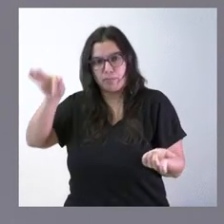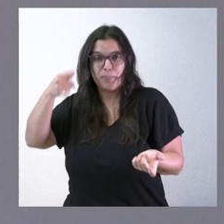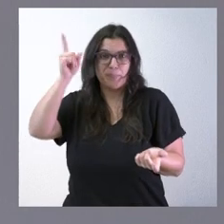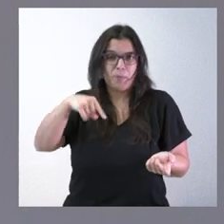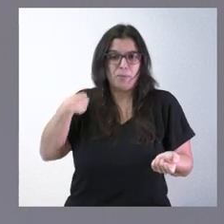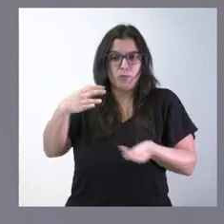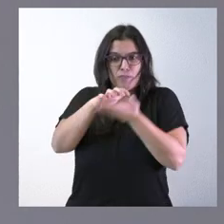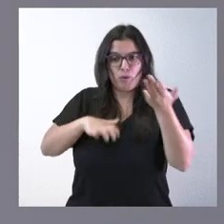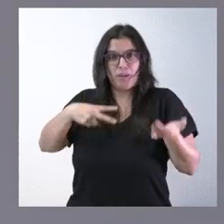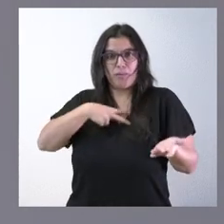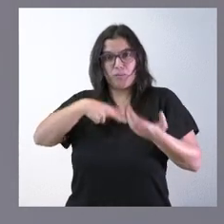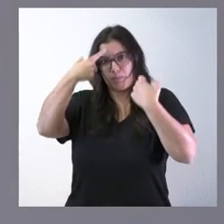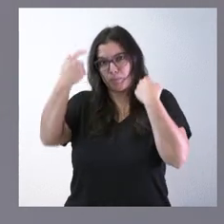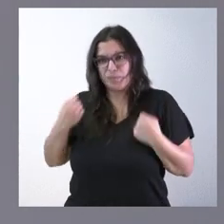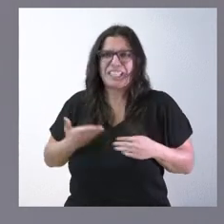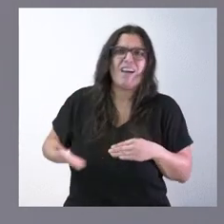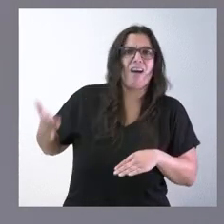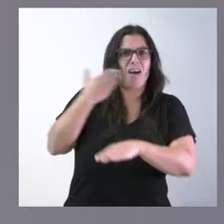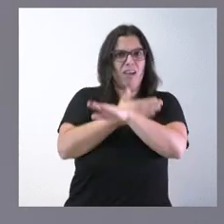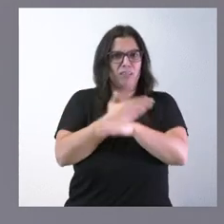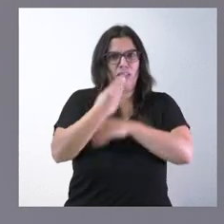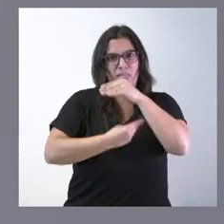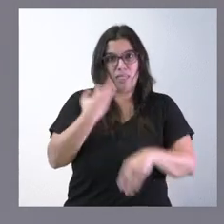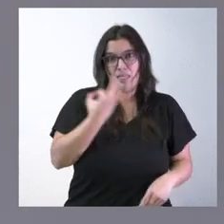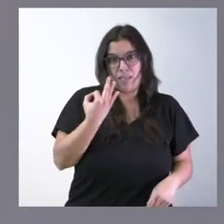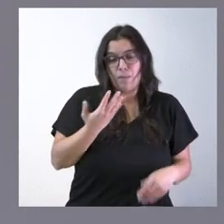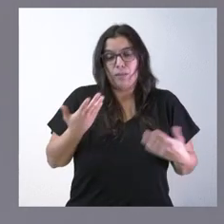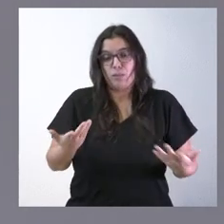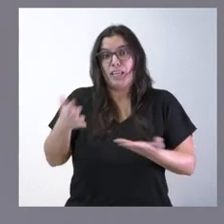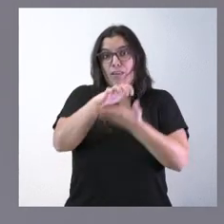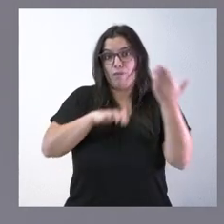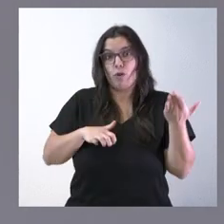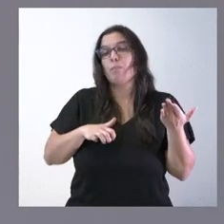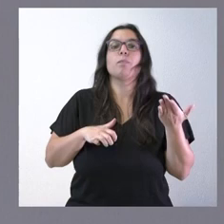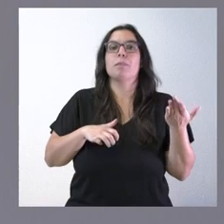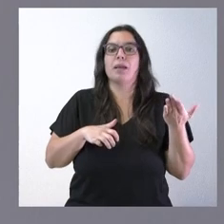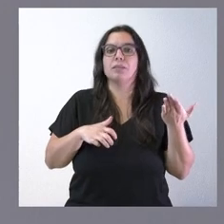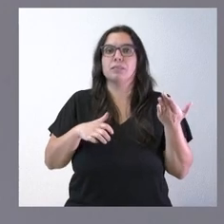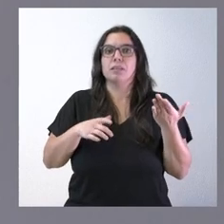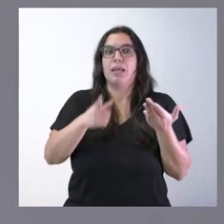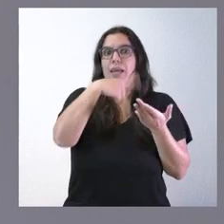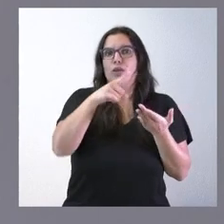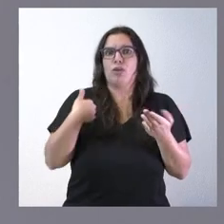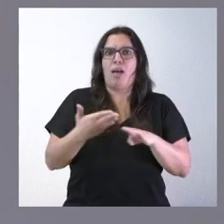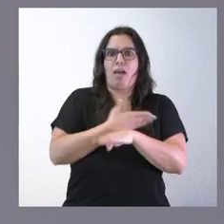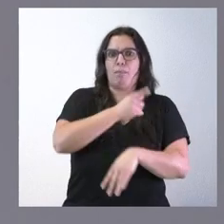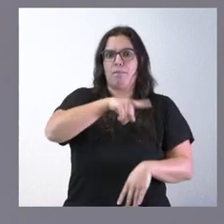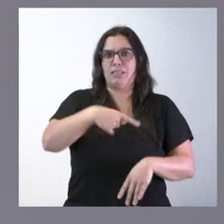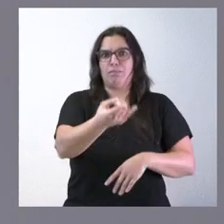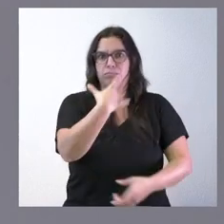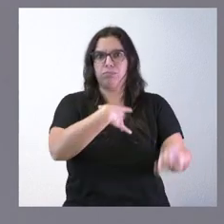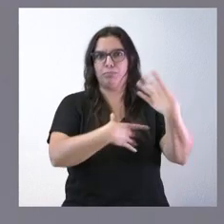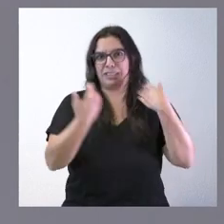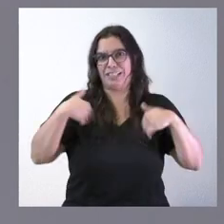de los informes jurídicos con muchísima anticipación de hecho los informes de estos órganos ya hace meses que están en disposición de la propia Junta